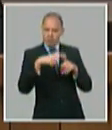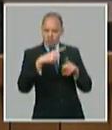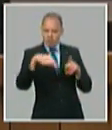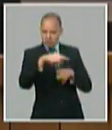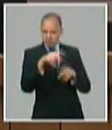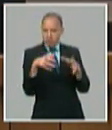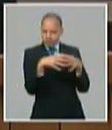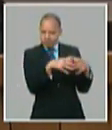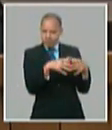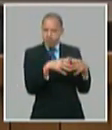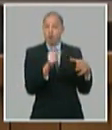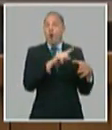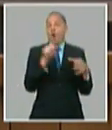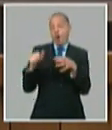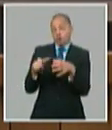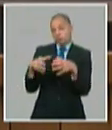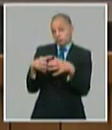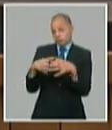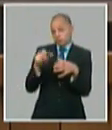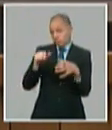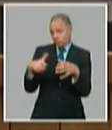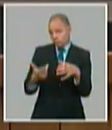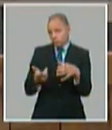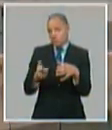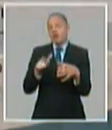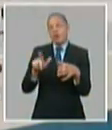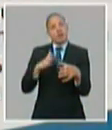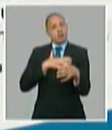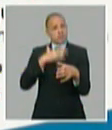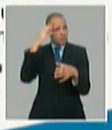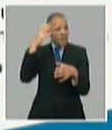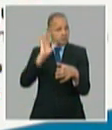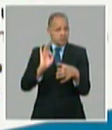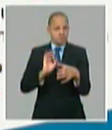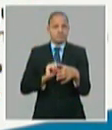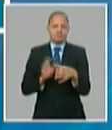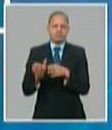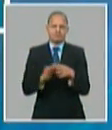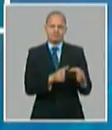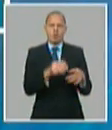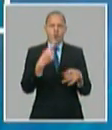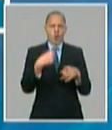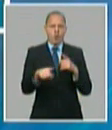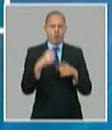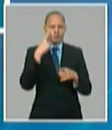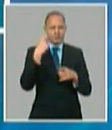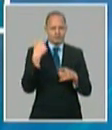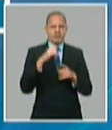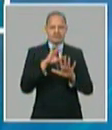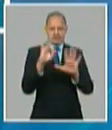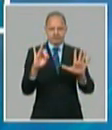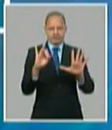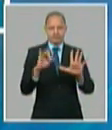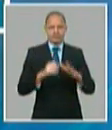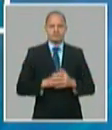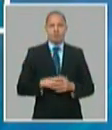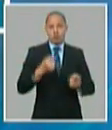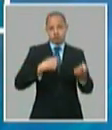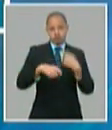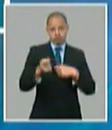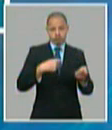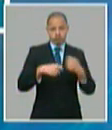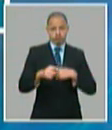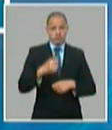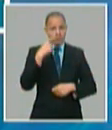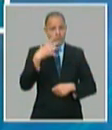sobre la circulación mercantil minorista que este es otro de los temas muy vinculados con el ordenamiento monetario por la necesidad de mantener el